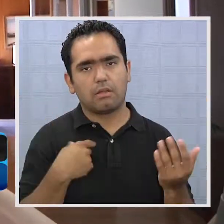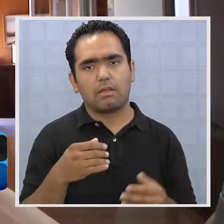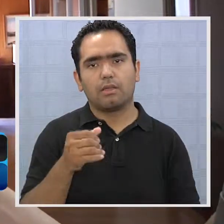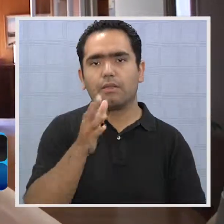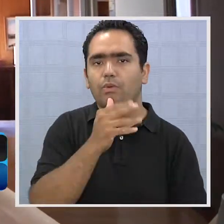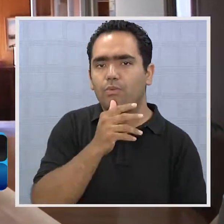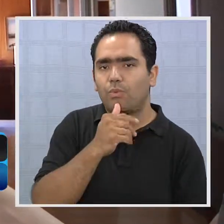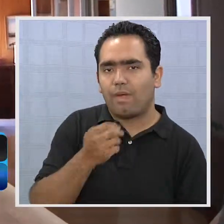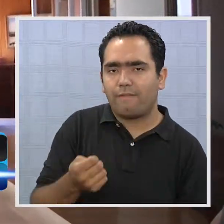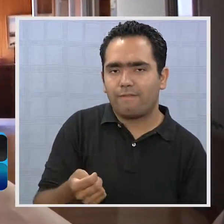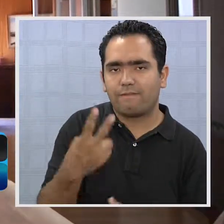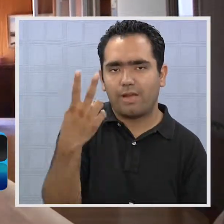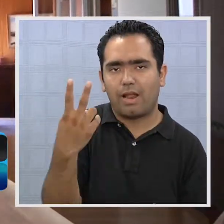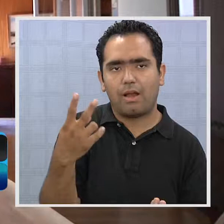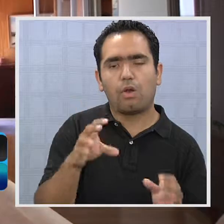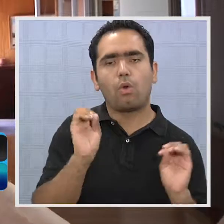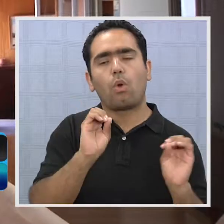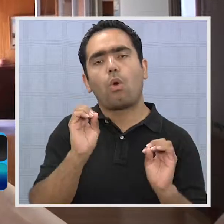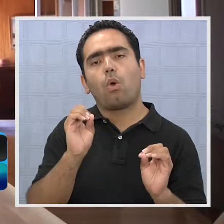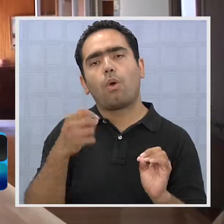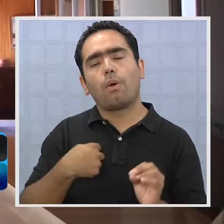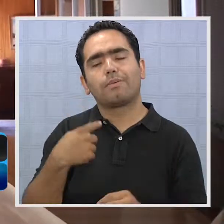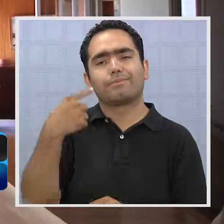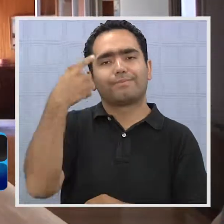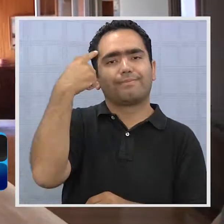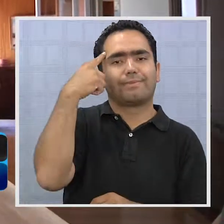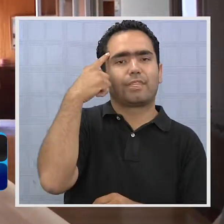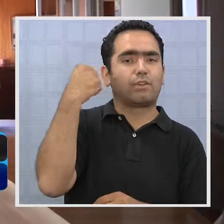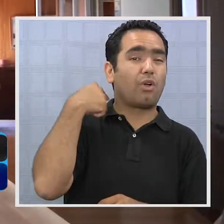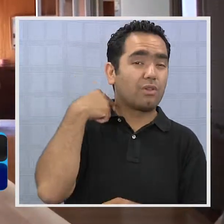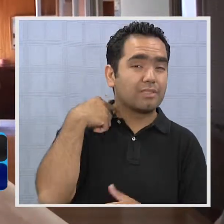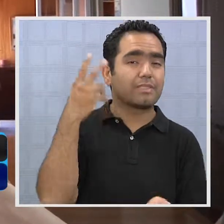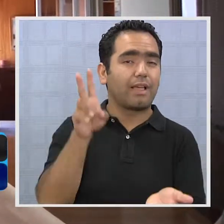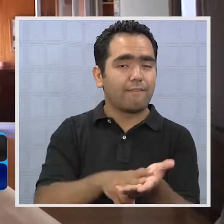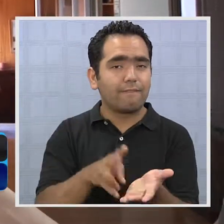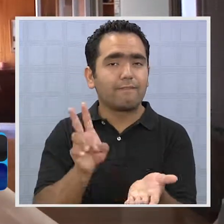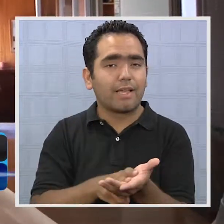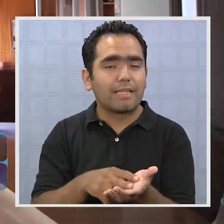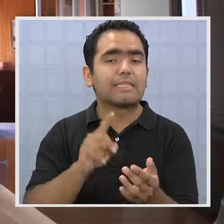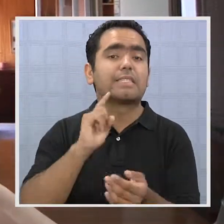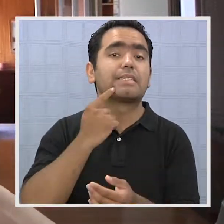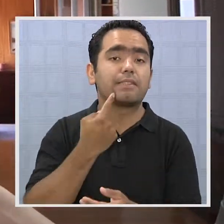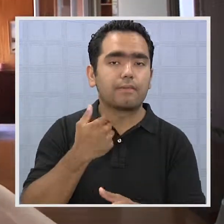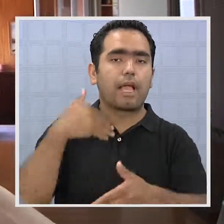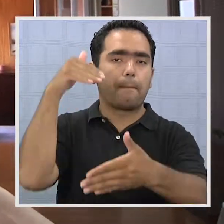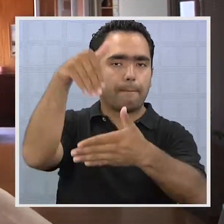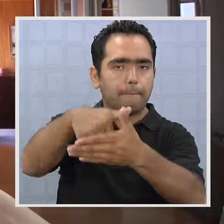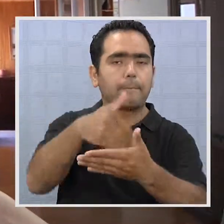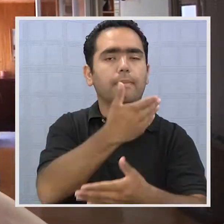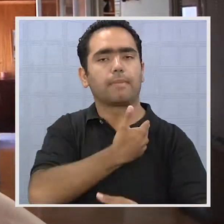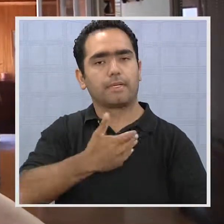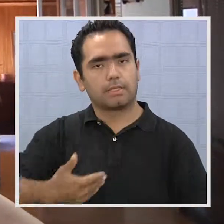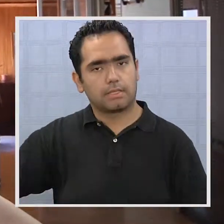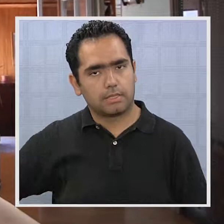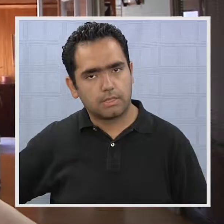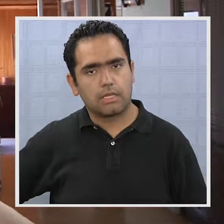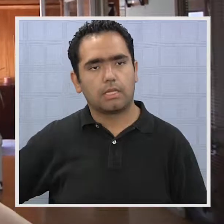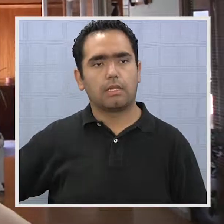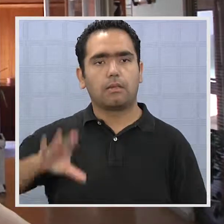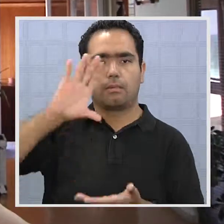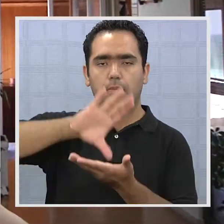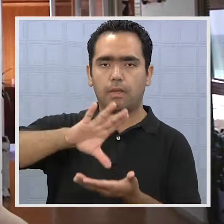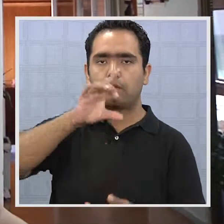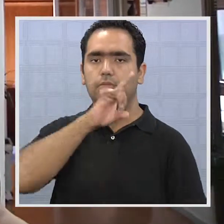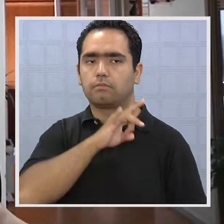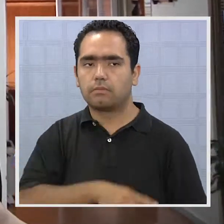valorar ni sopesar o tomarle el peso real de lo que significa elegir un presidente